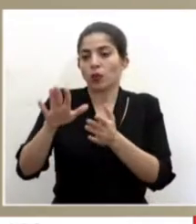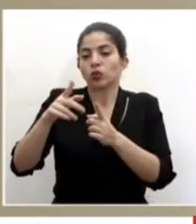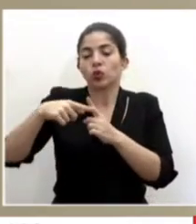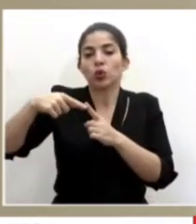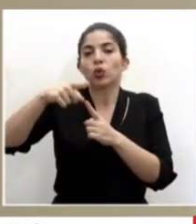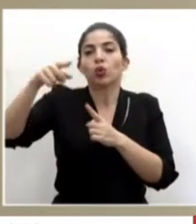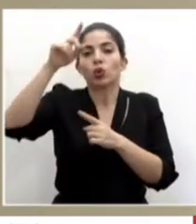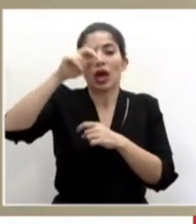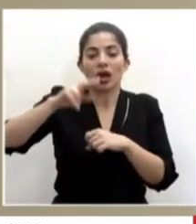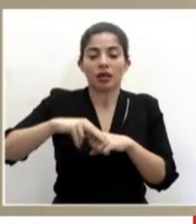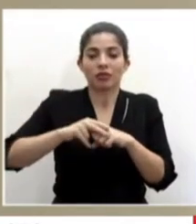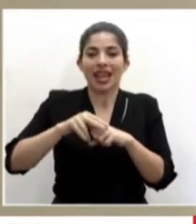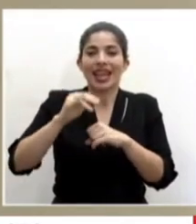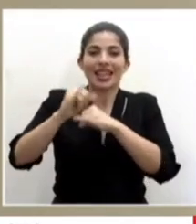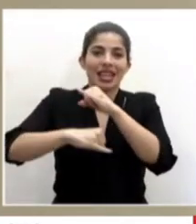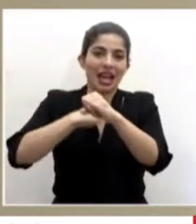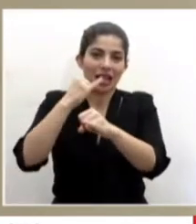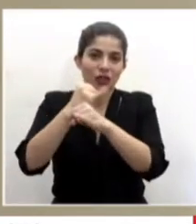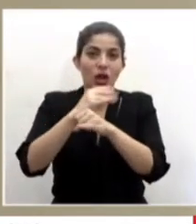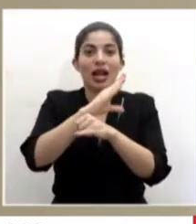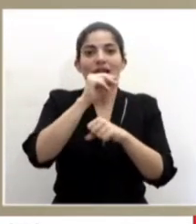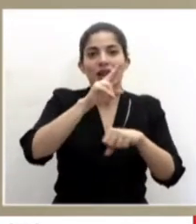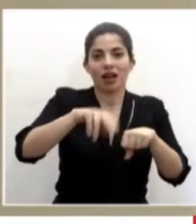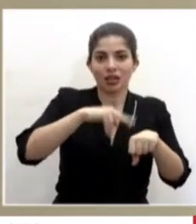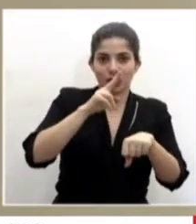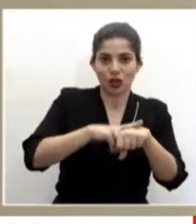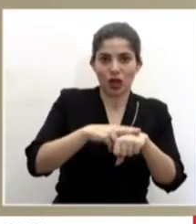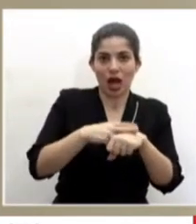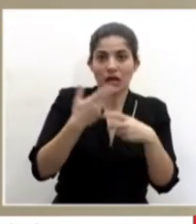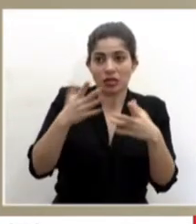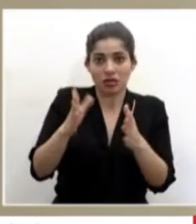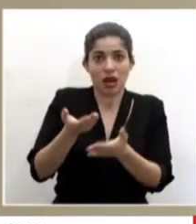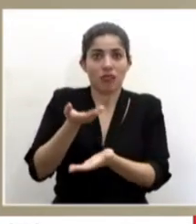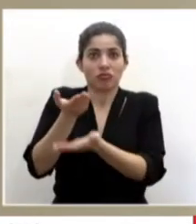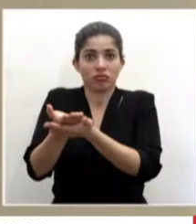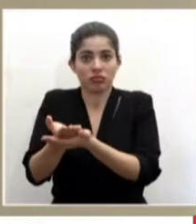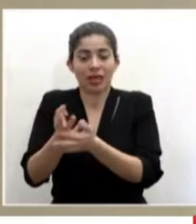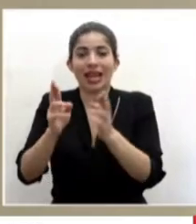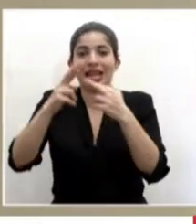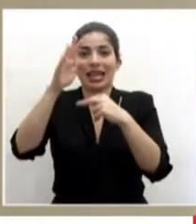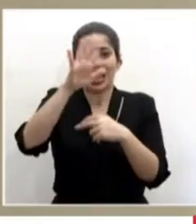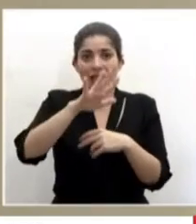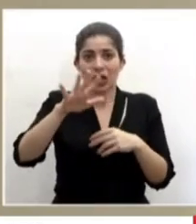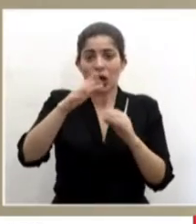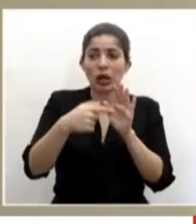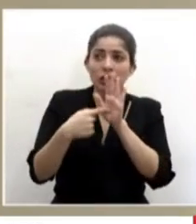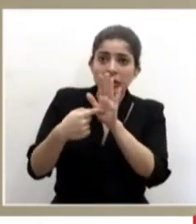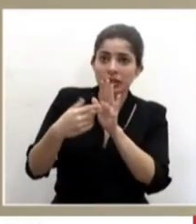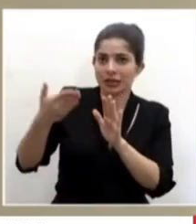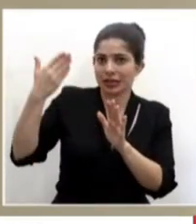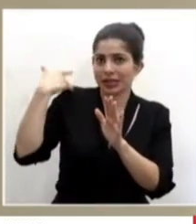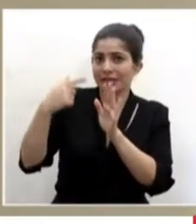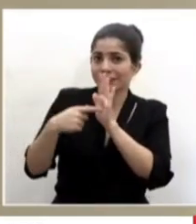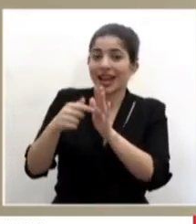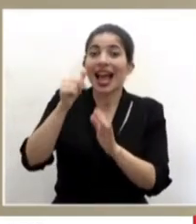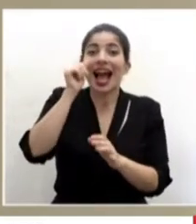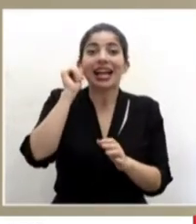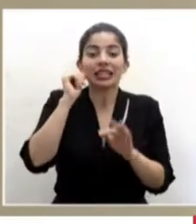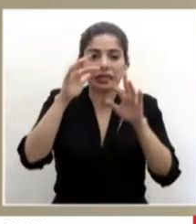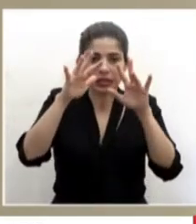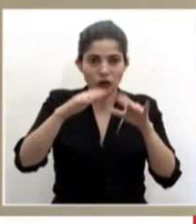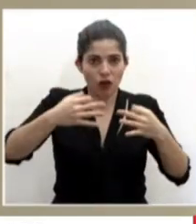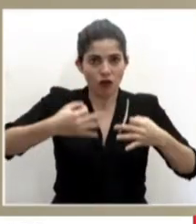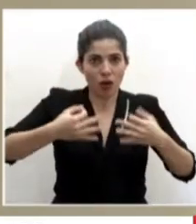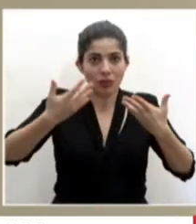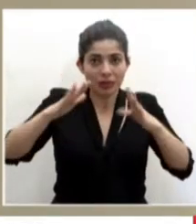regionales. Este plan ha sido presentado en la región desde hace ya algunos días. Ayer por escrito y